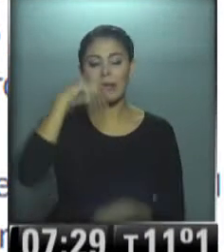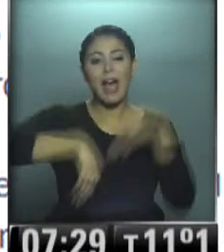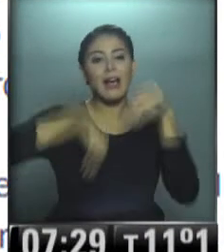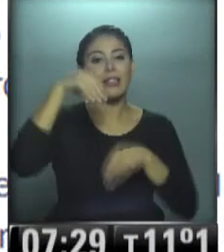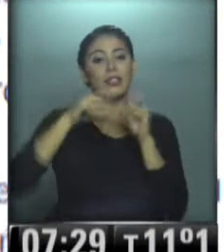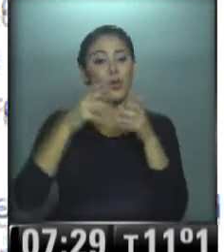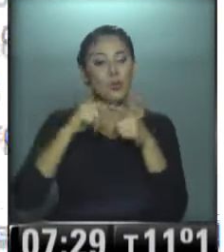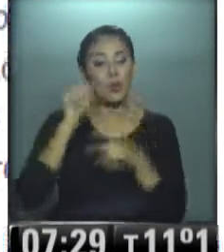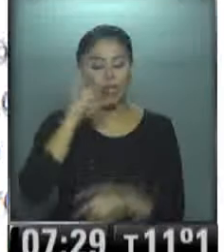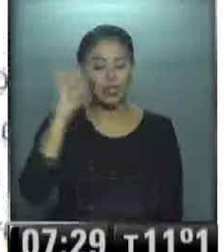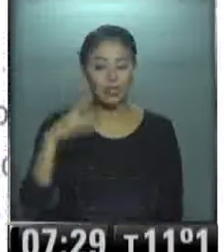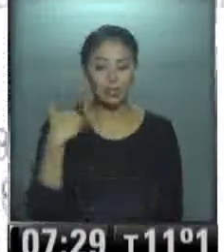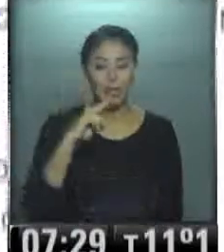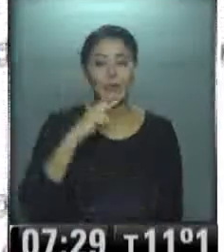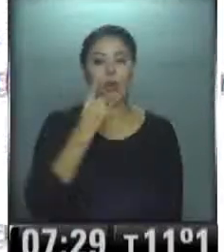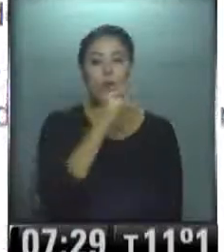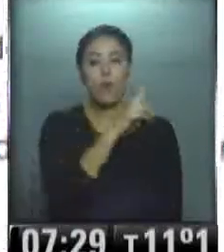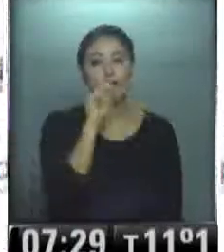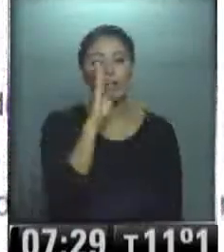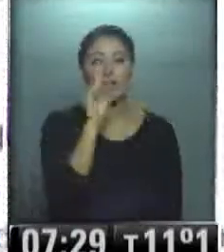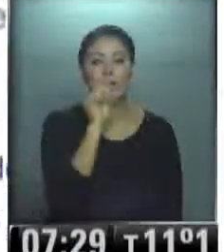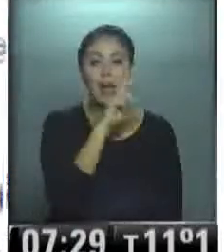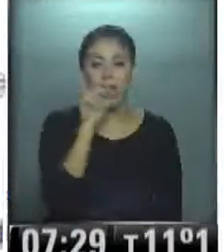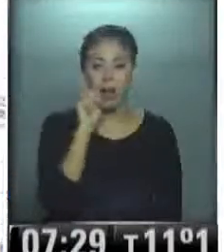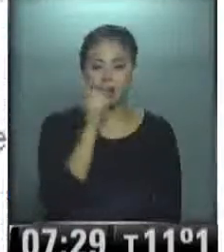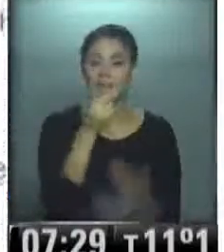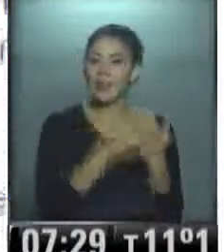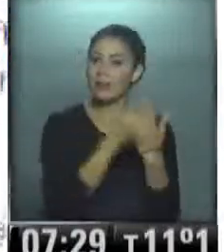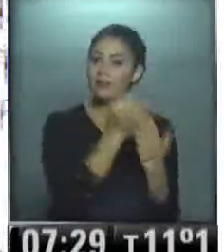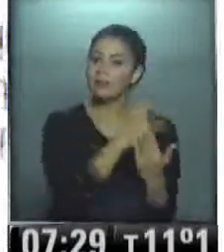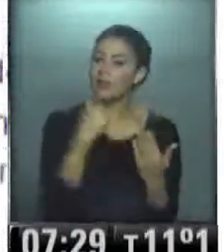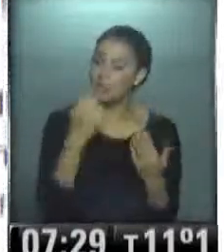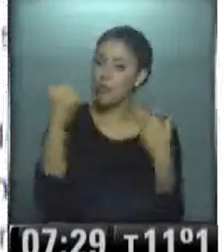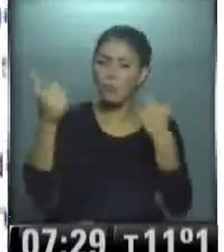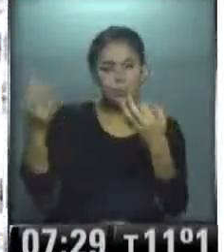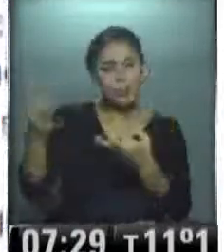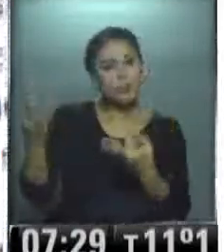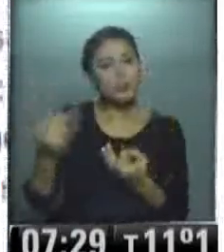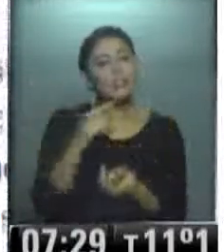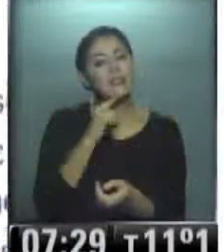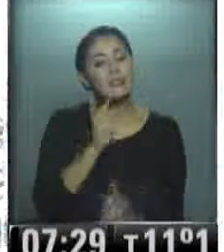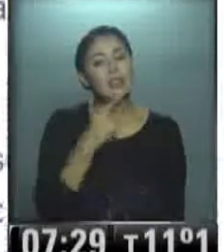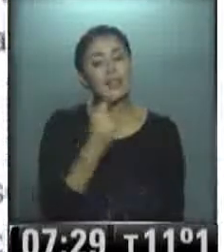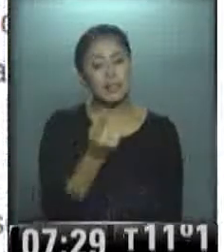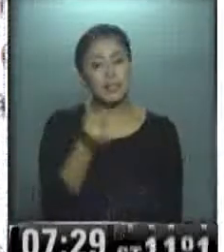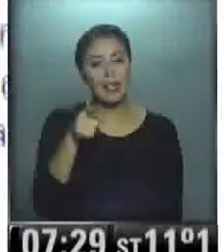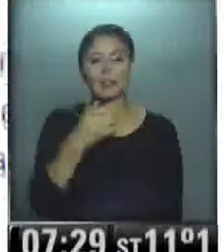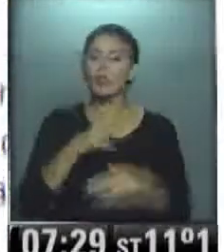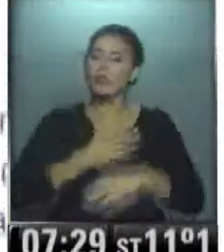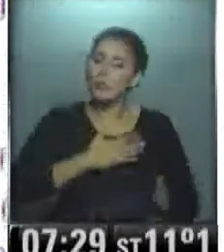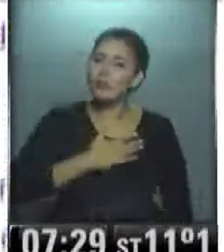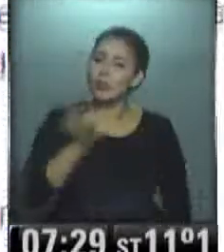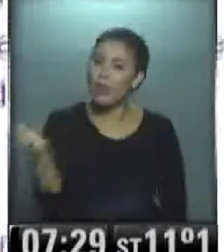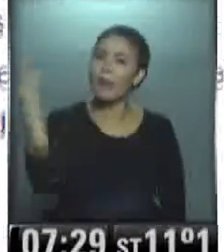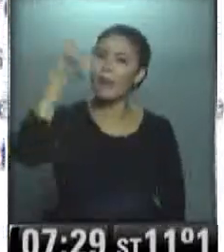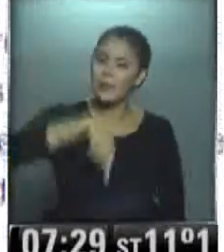del Frente para la Victoria, Sergio Uribarri, a quien Capitanich dedicó con palabras, elogioso señaló y afirmó que es un gusto que venga